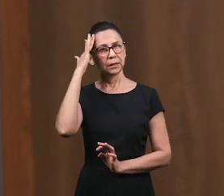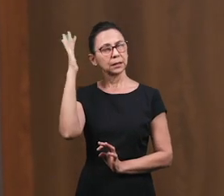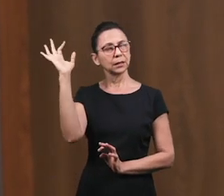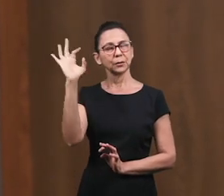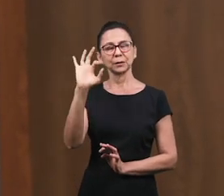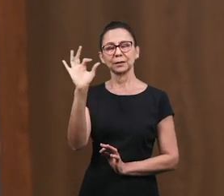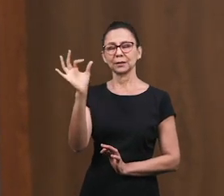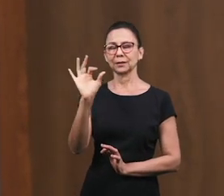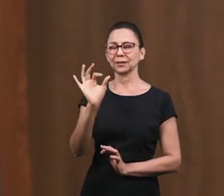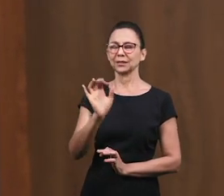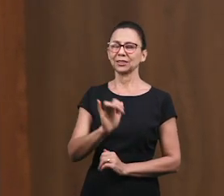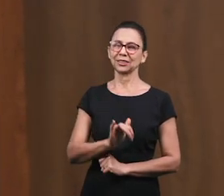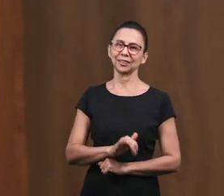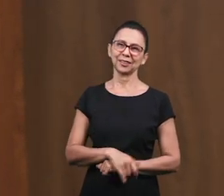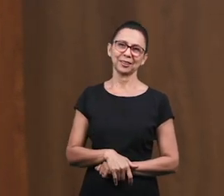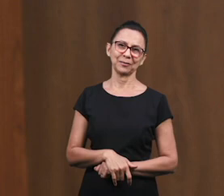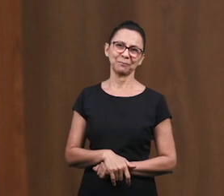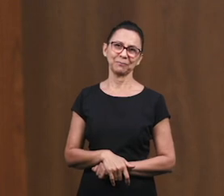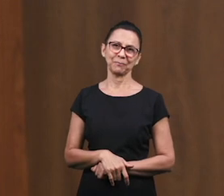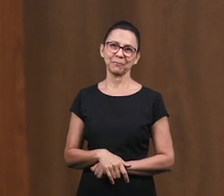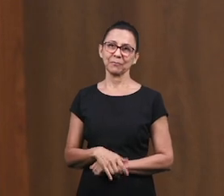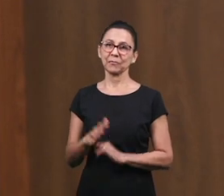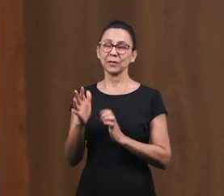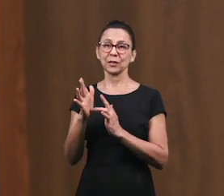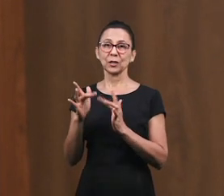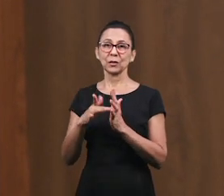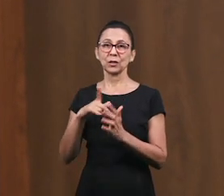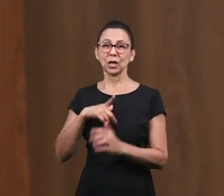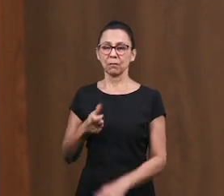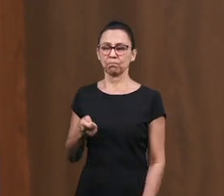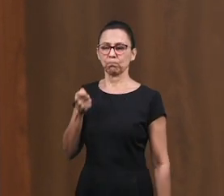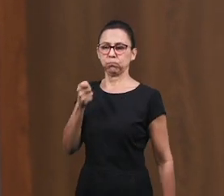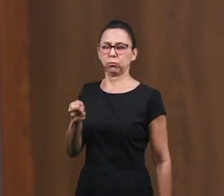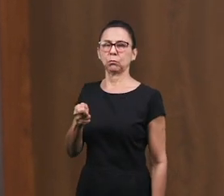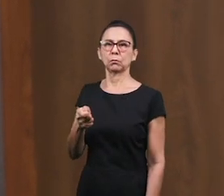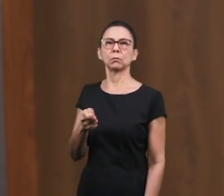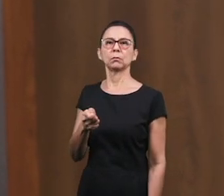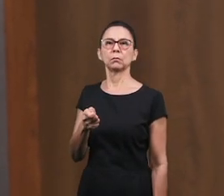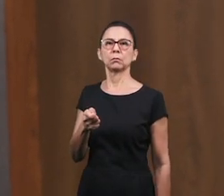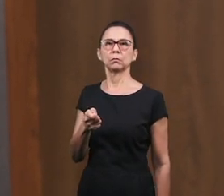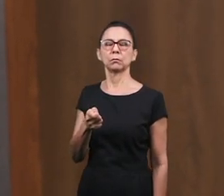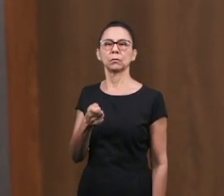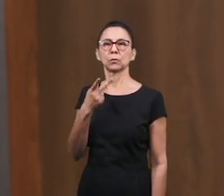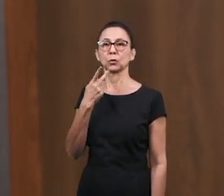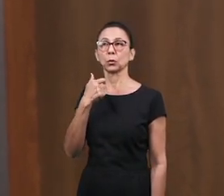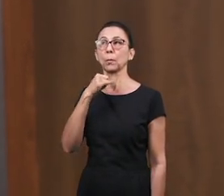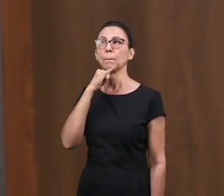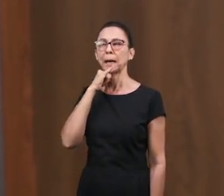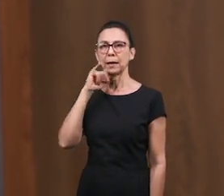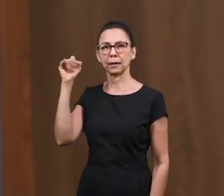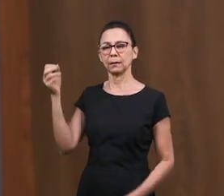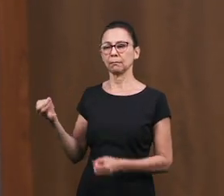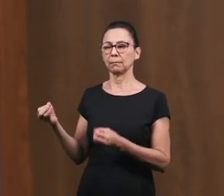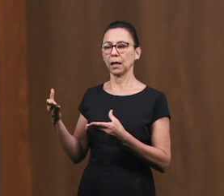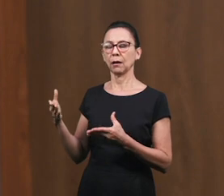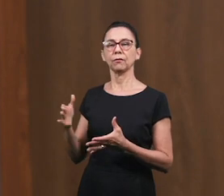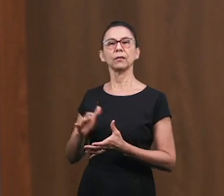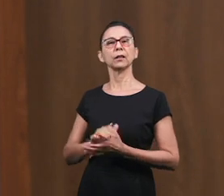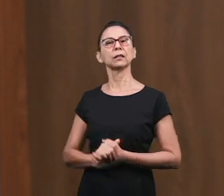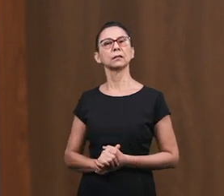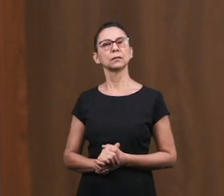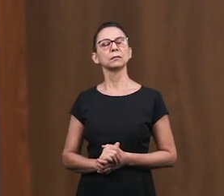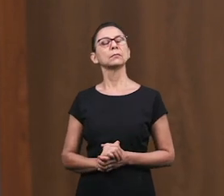Estaba Toda la autoridad Del Padre Toda la autoridad De Dios Para perdonar pecados